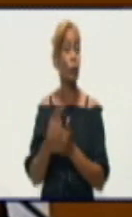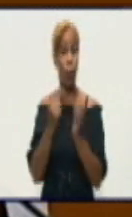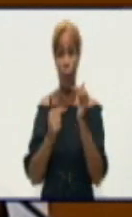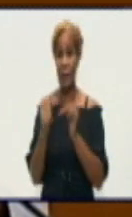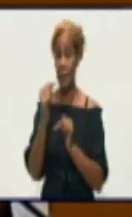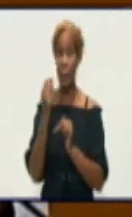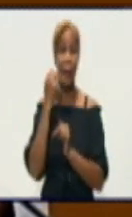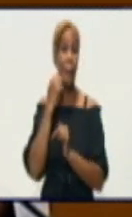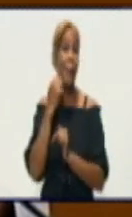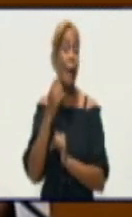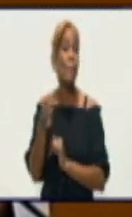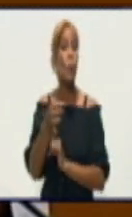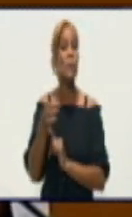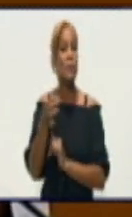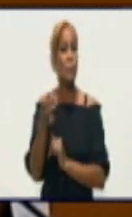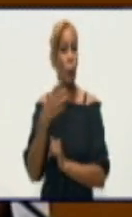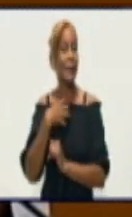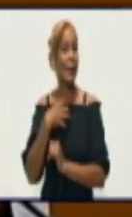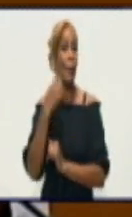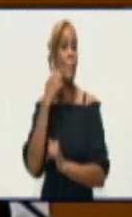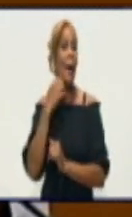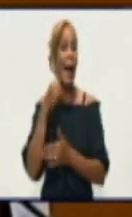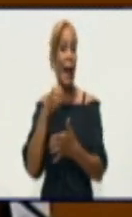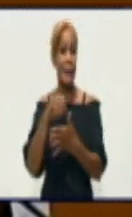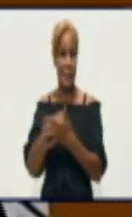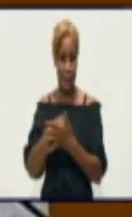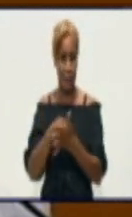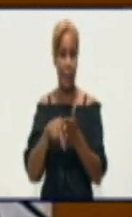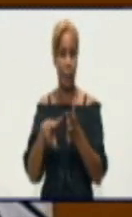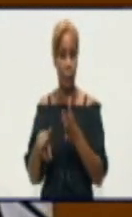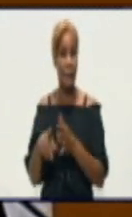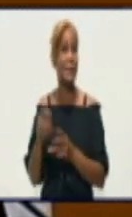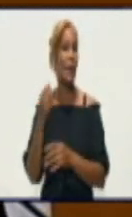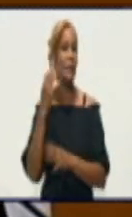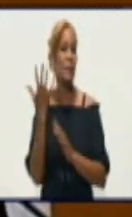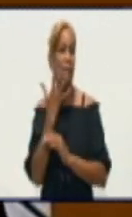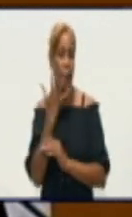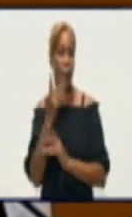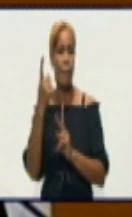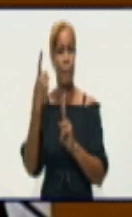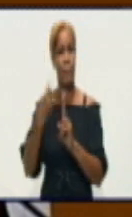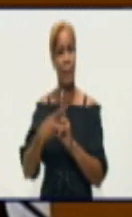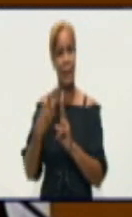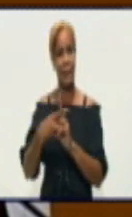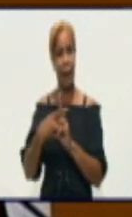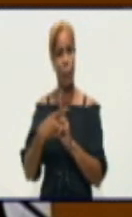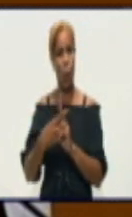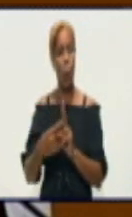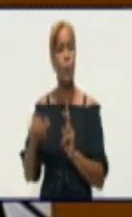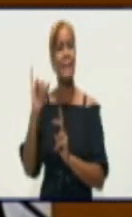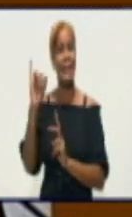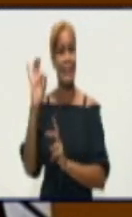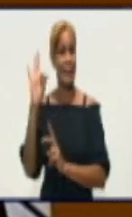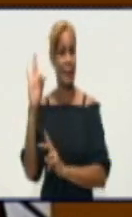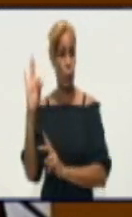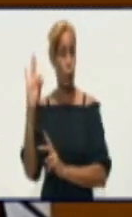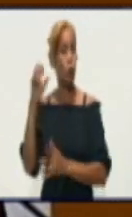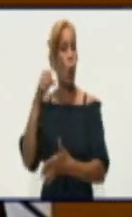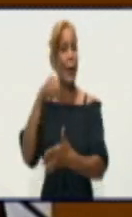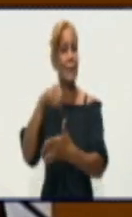esta incidencia, en la provincia de Sonbayamo, con 68 accidentes,